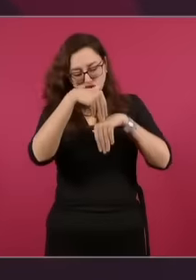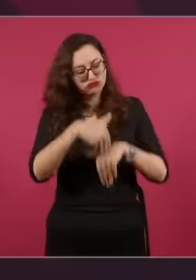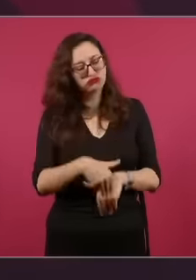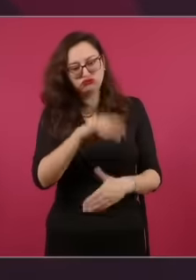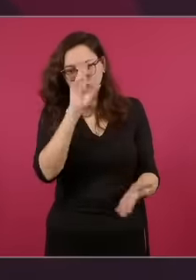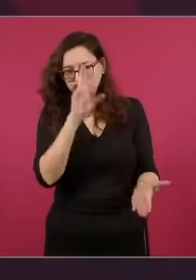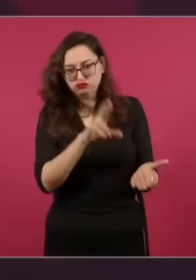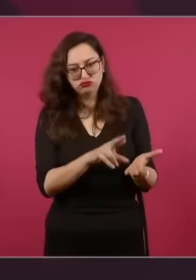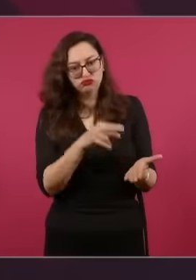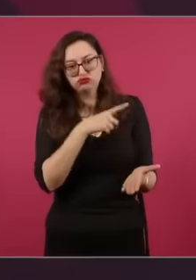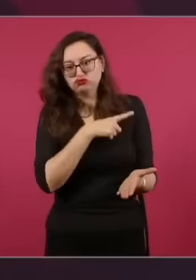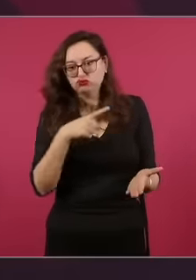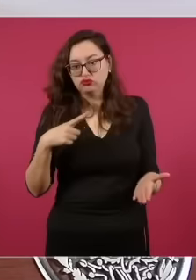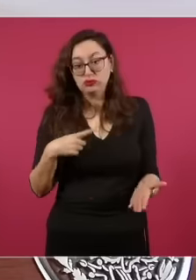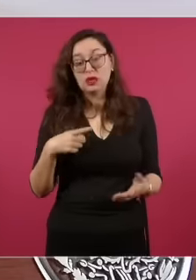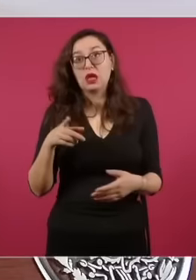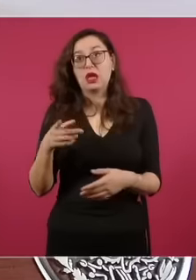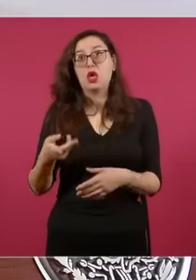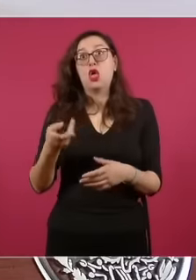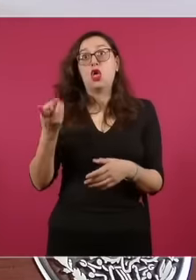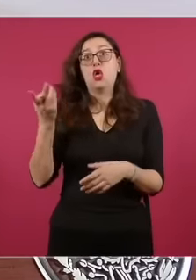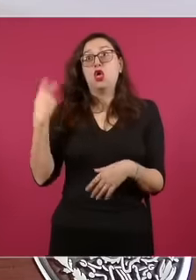cuando le tocó en el 18